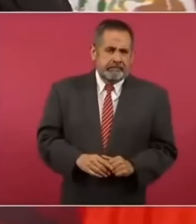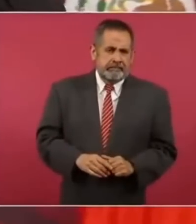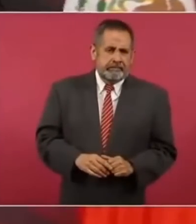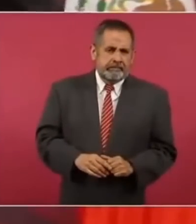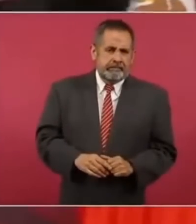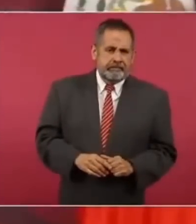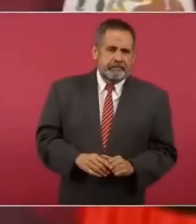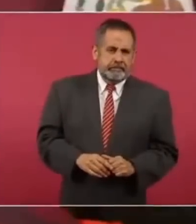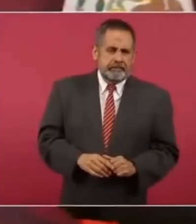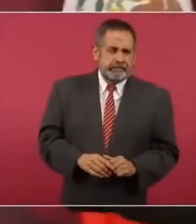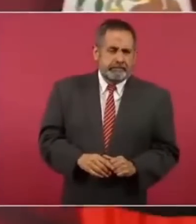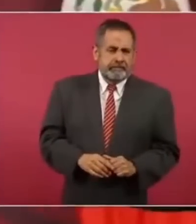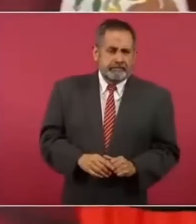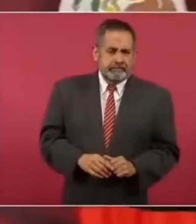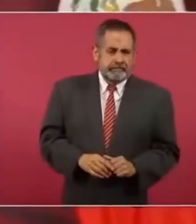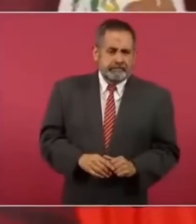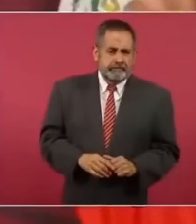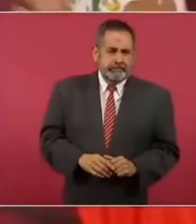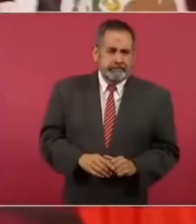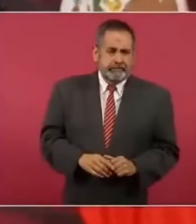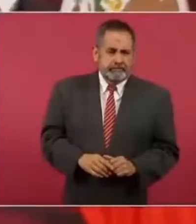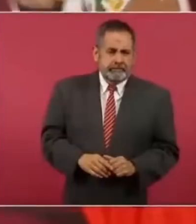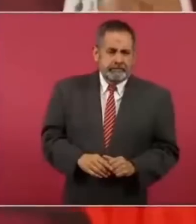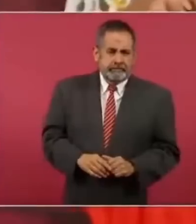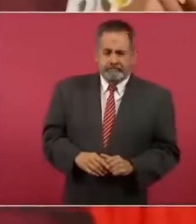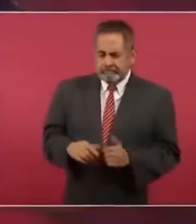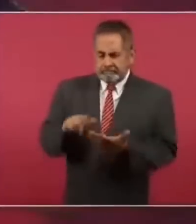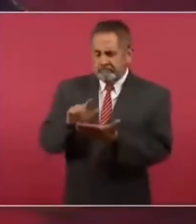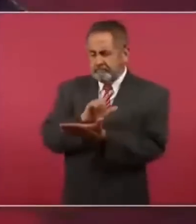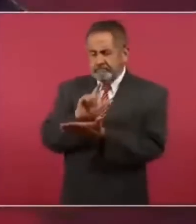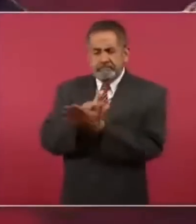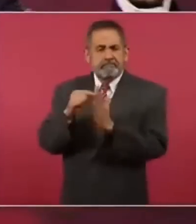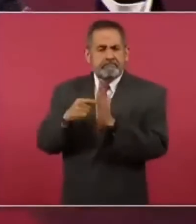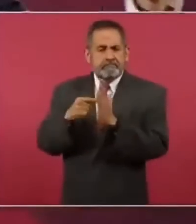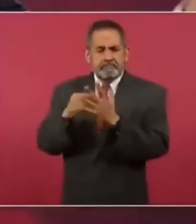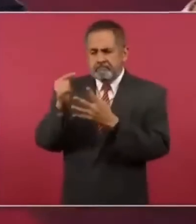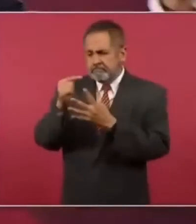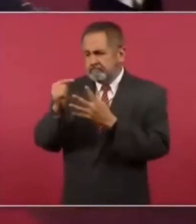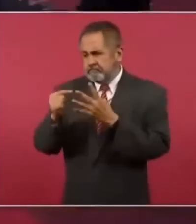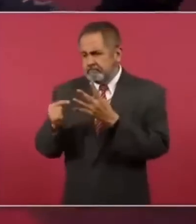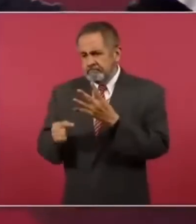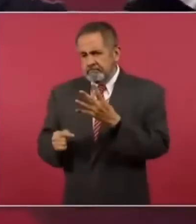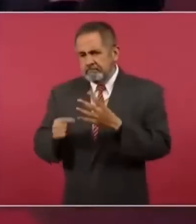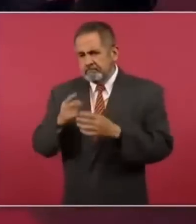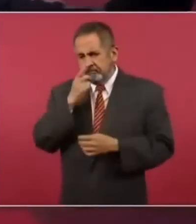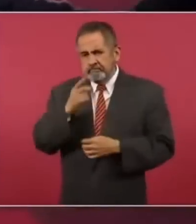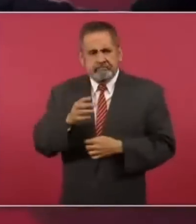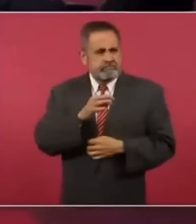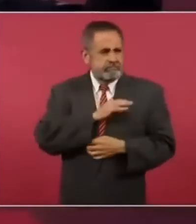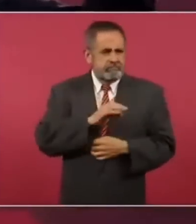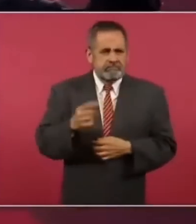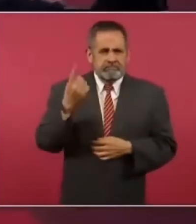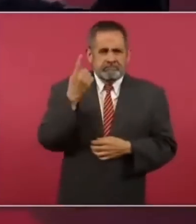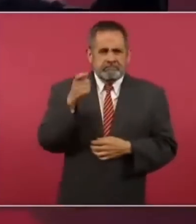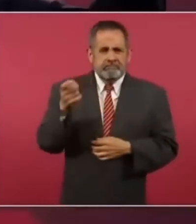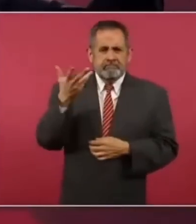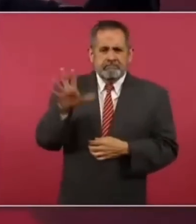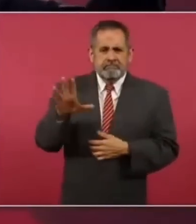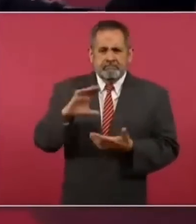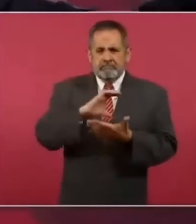todas las posibilidades de revisar los 110 contratos